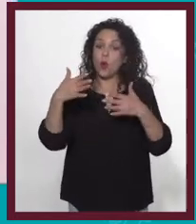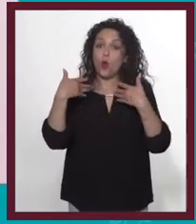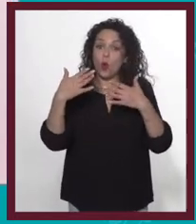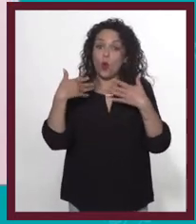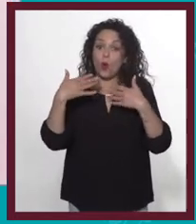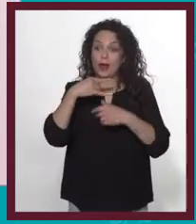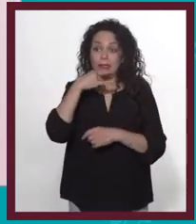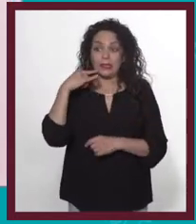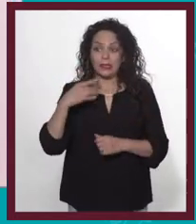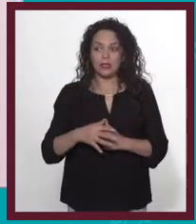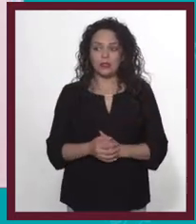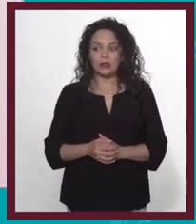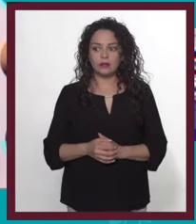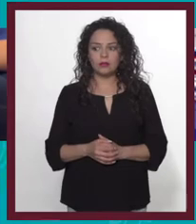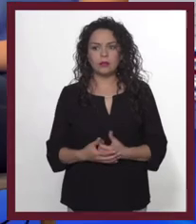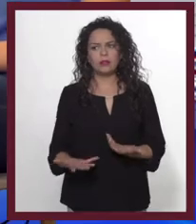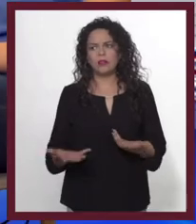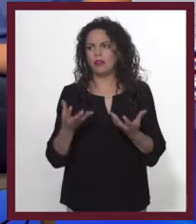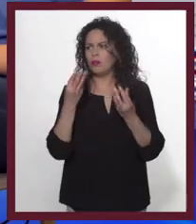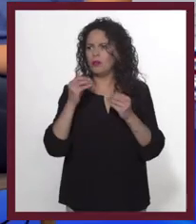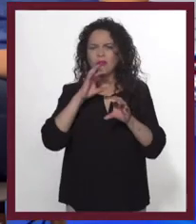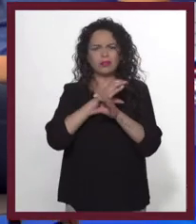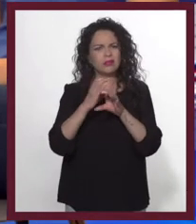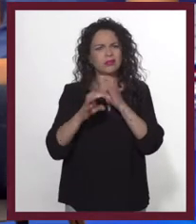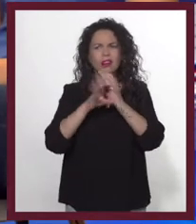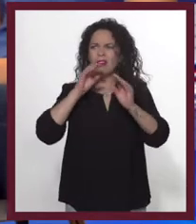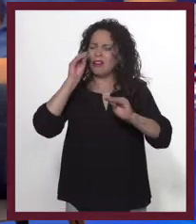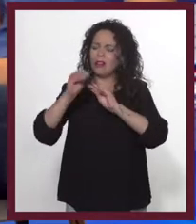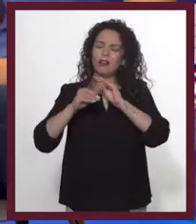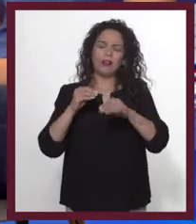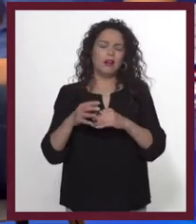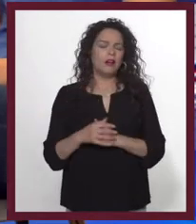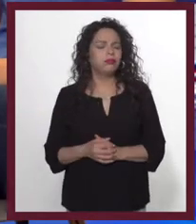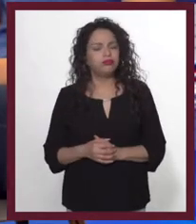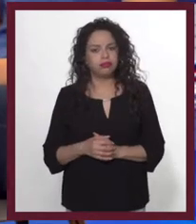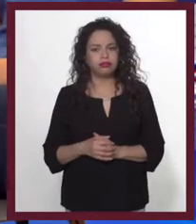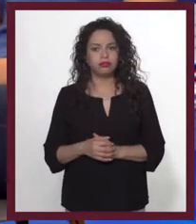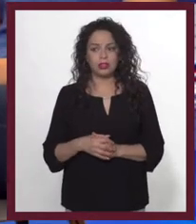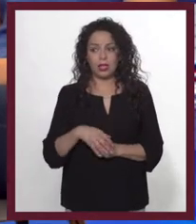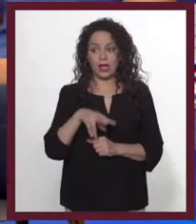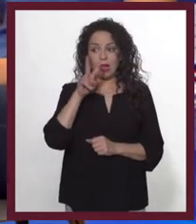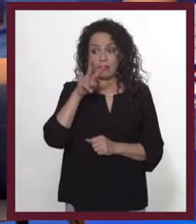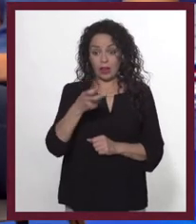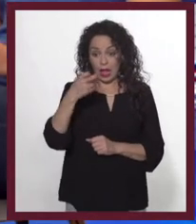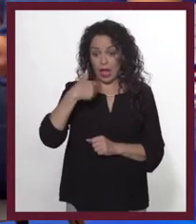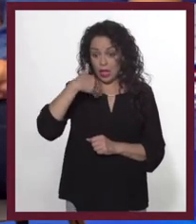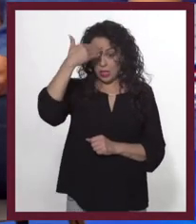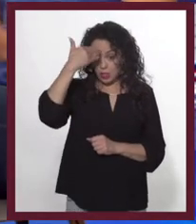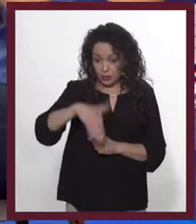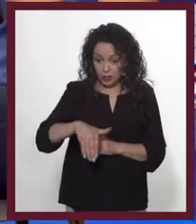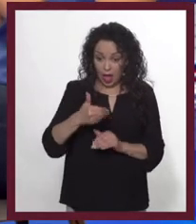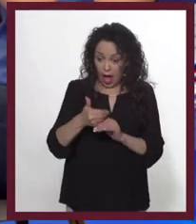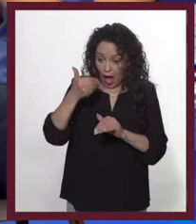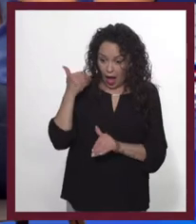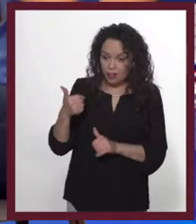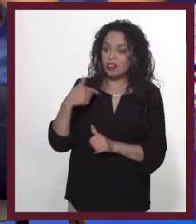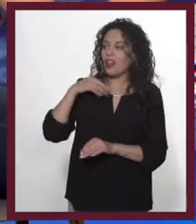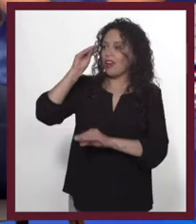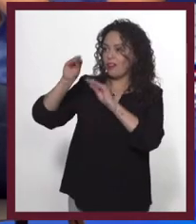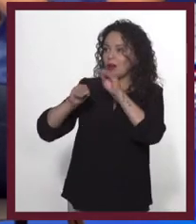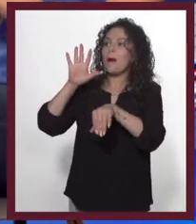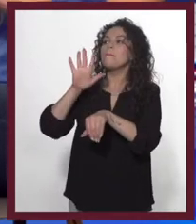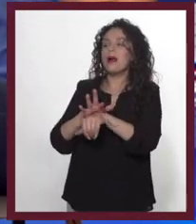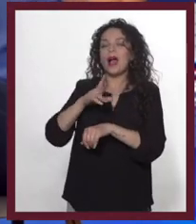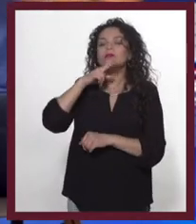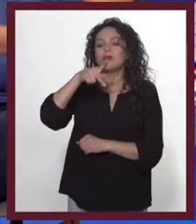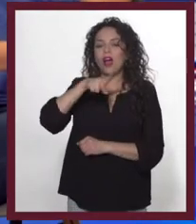realmente picante. ¡Uf! ¡Cuánta cosa! Seguro que de haberlo sabido mi anuncio hubiera quedado mejor.